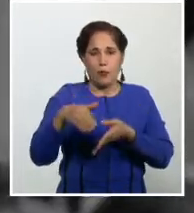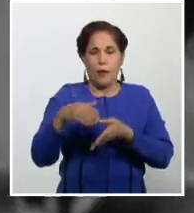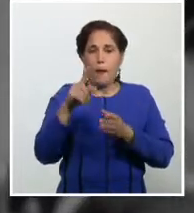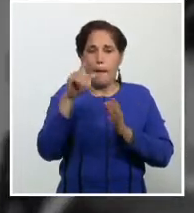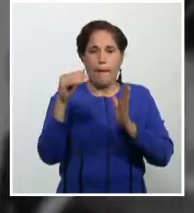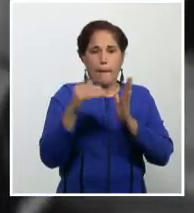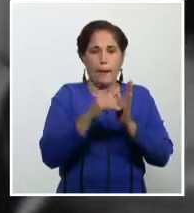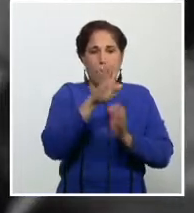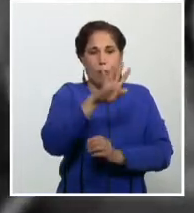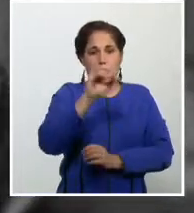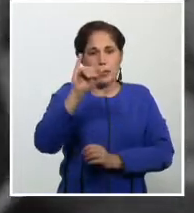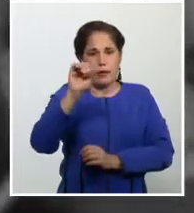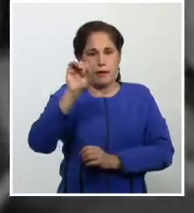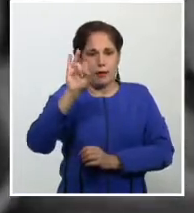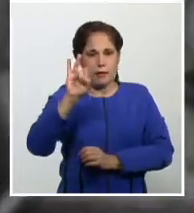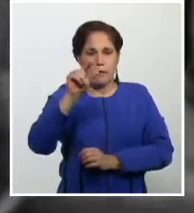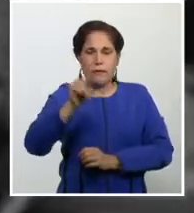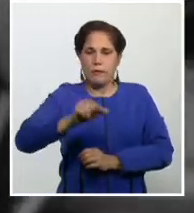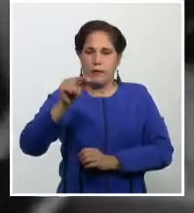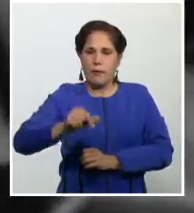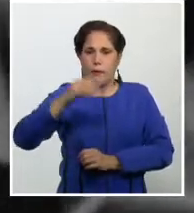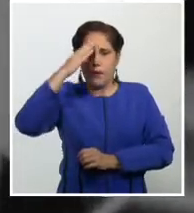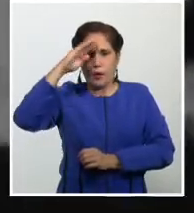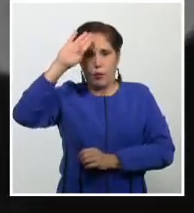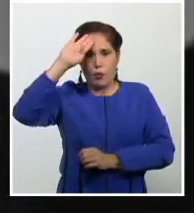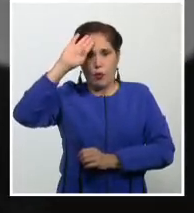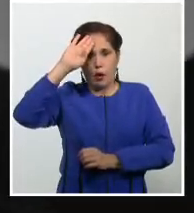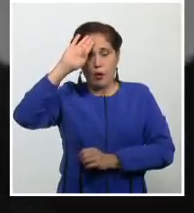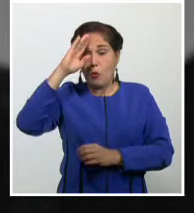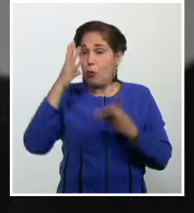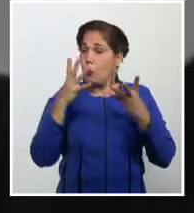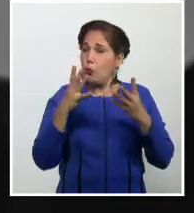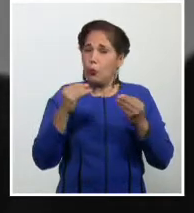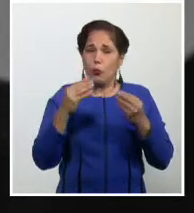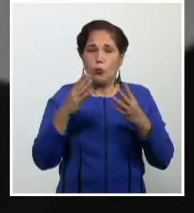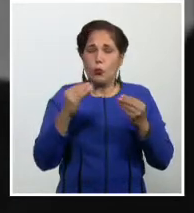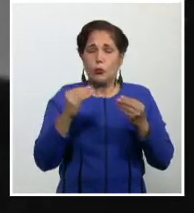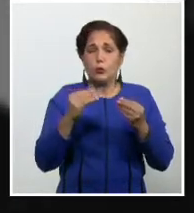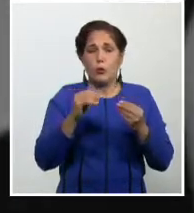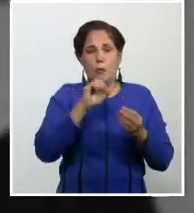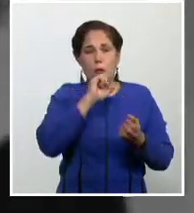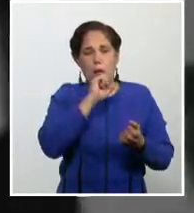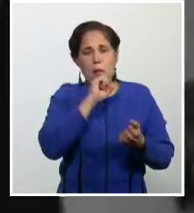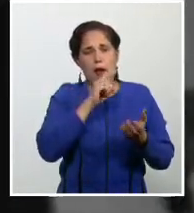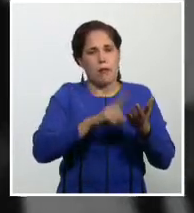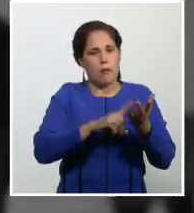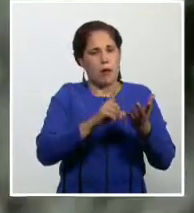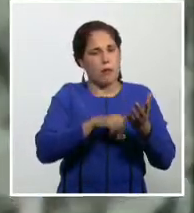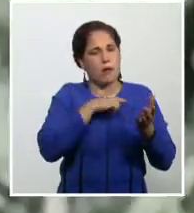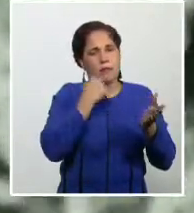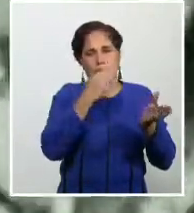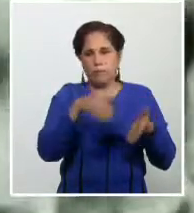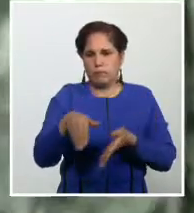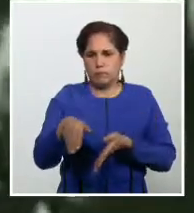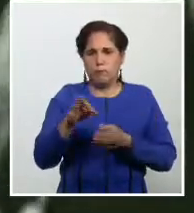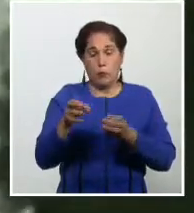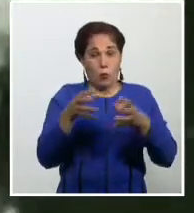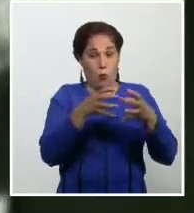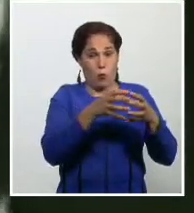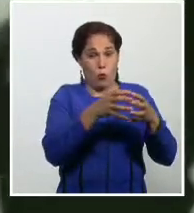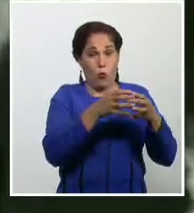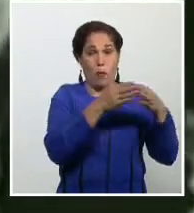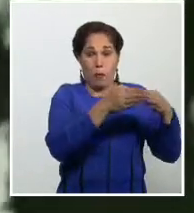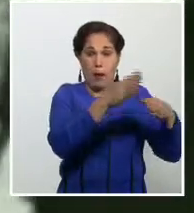.467 cubanos y quedaron centenares de huérfanos y viudas. La invasión de la Brigada Mercenaria